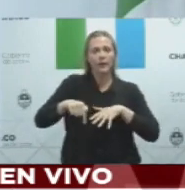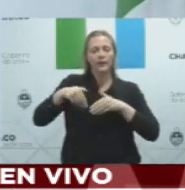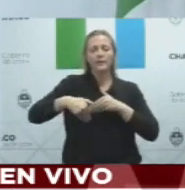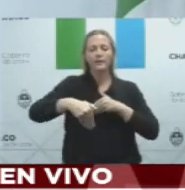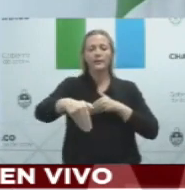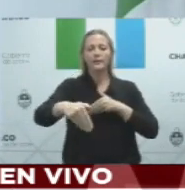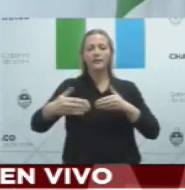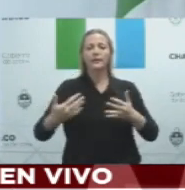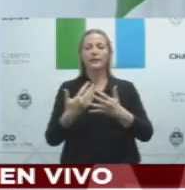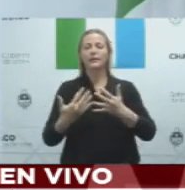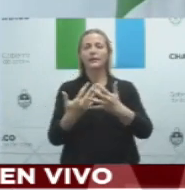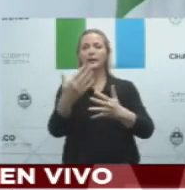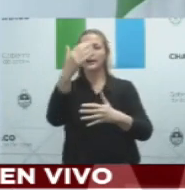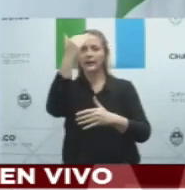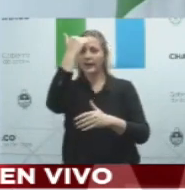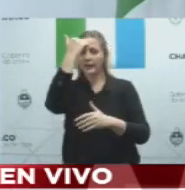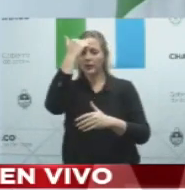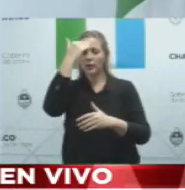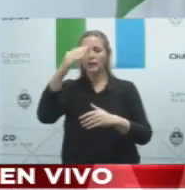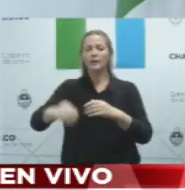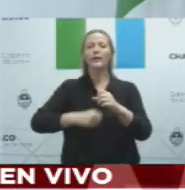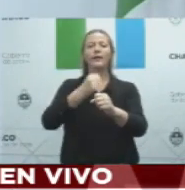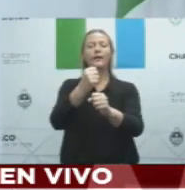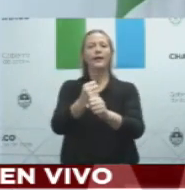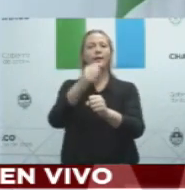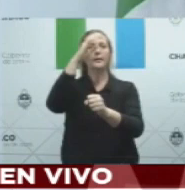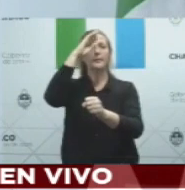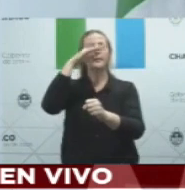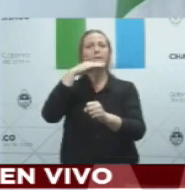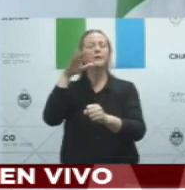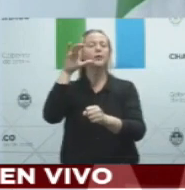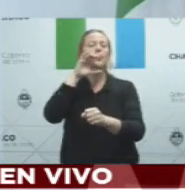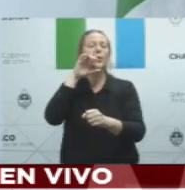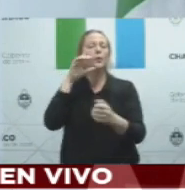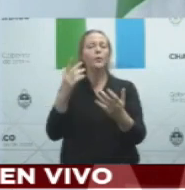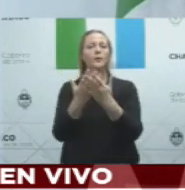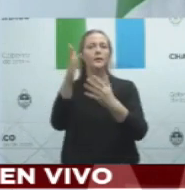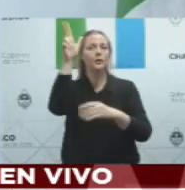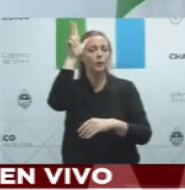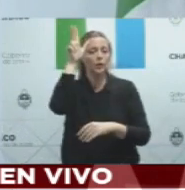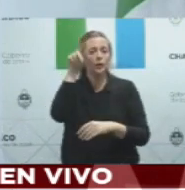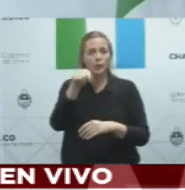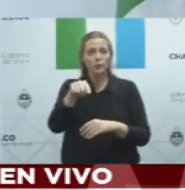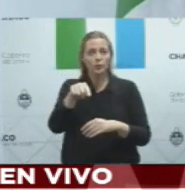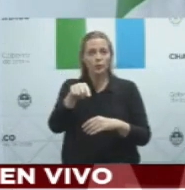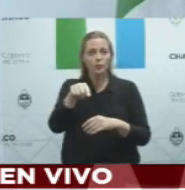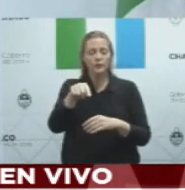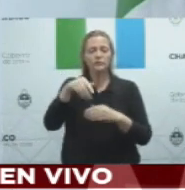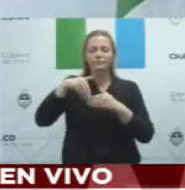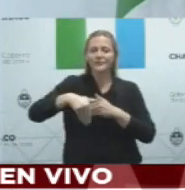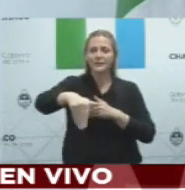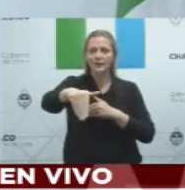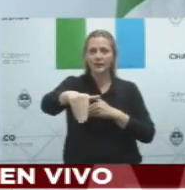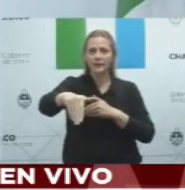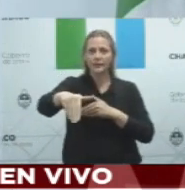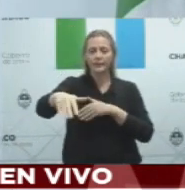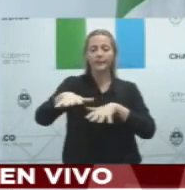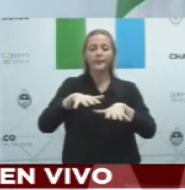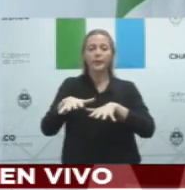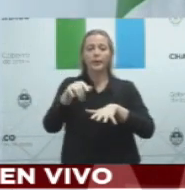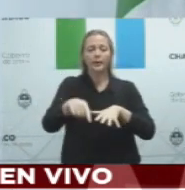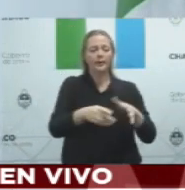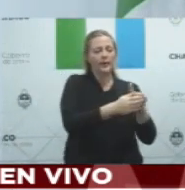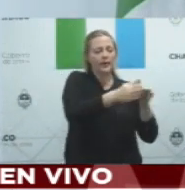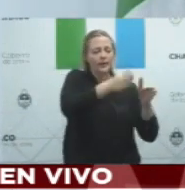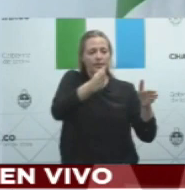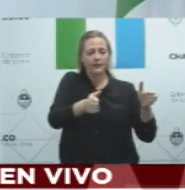hasta el 1 de junio y hasta el 8 de junio. Nosotros no podemos continuar efectivamente con distintas fases y la verdad es que